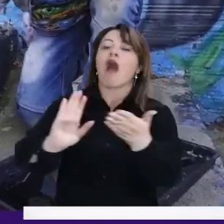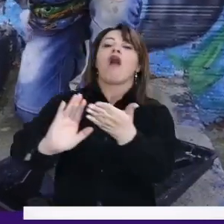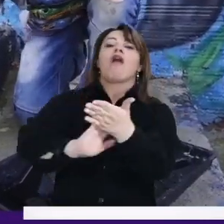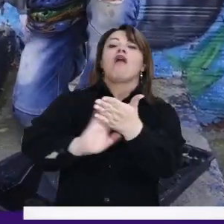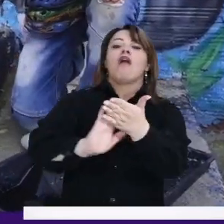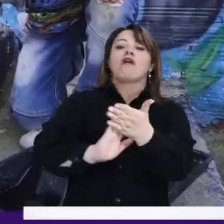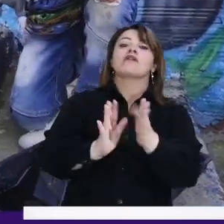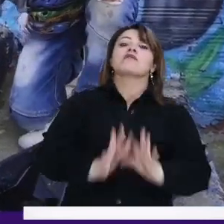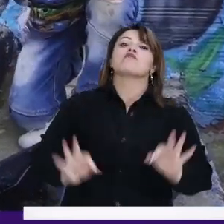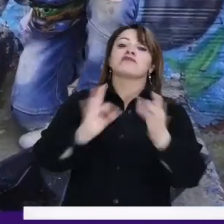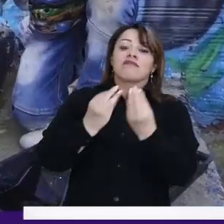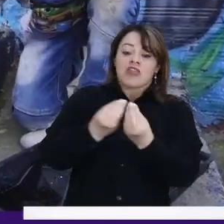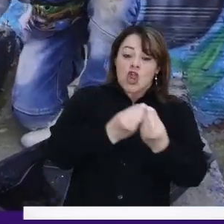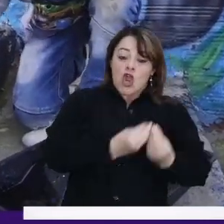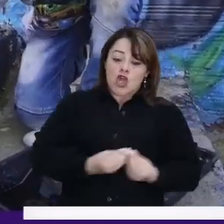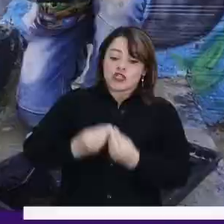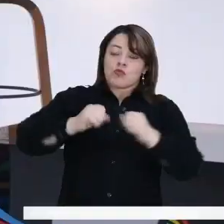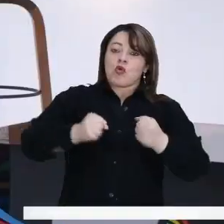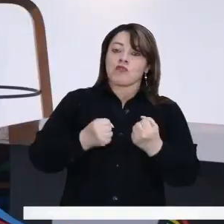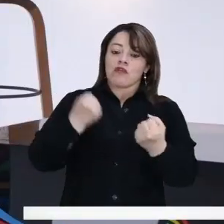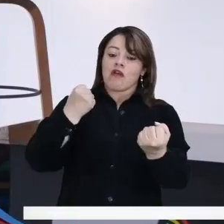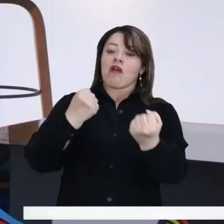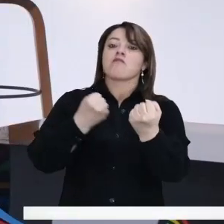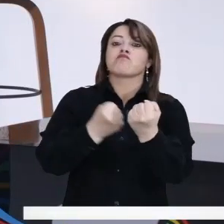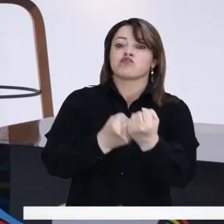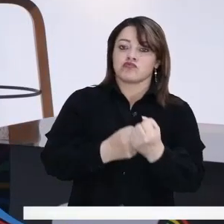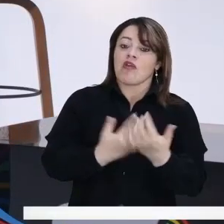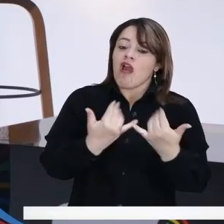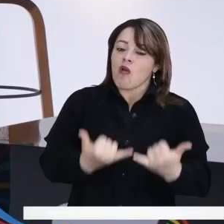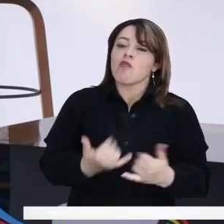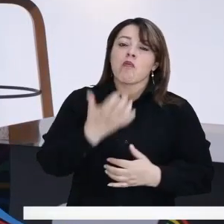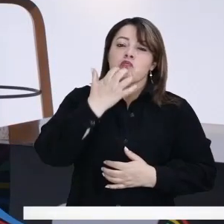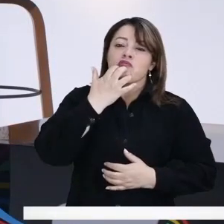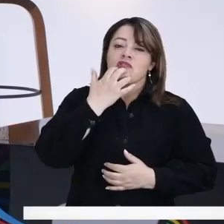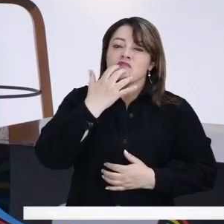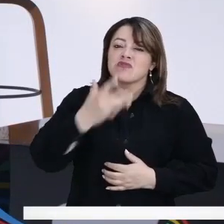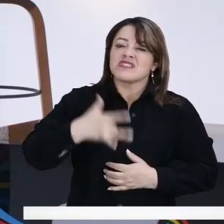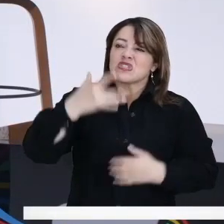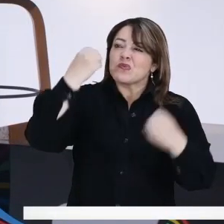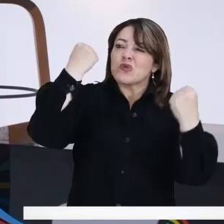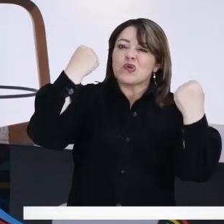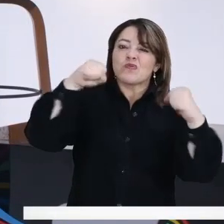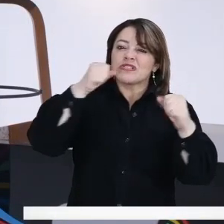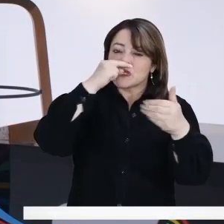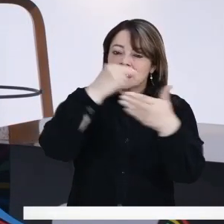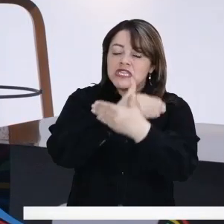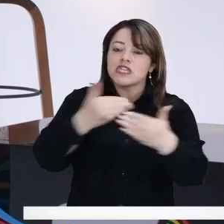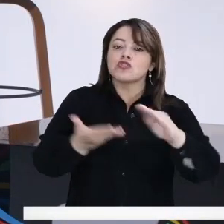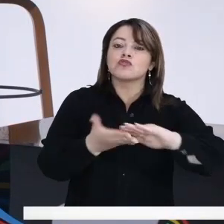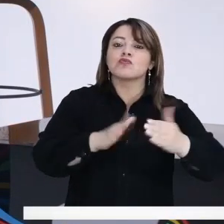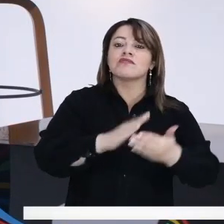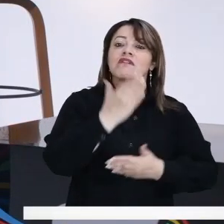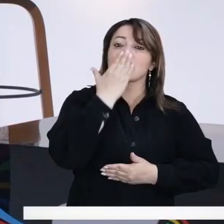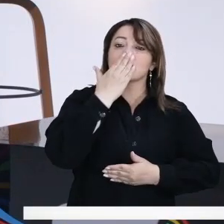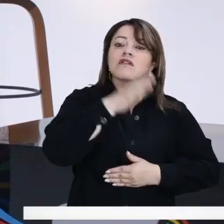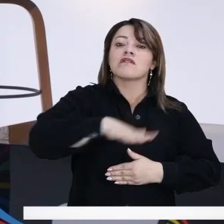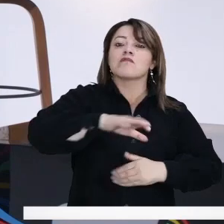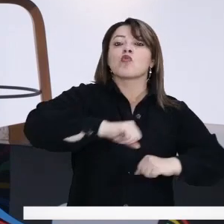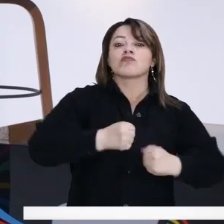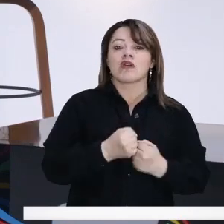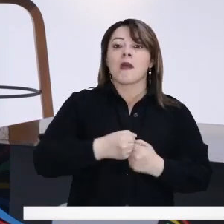soluciones para contribuir desde el Consejo. En este momento nos tienen muy preocupados en la situación de los niños indígenas en Bogotá,